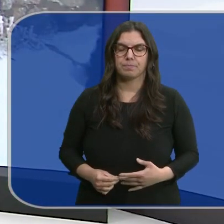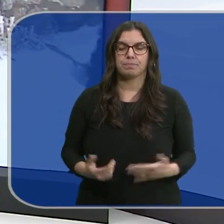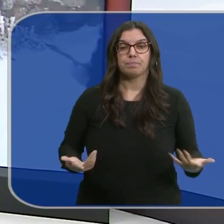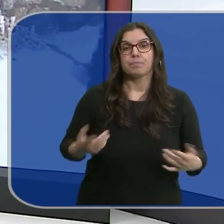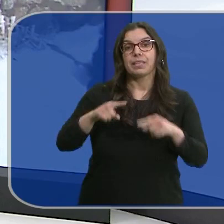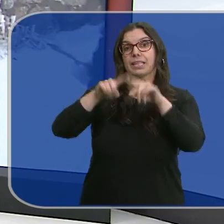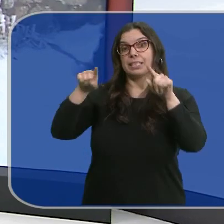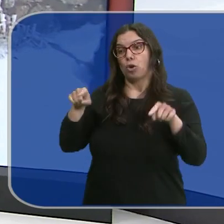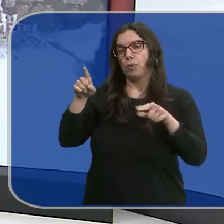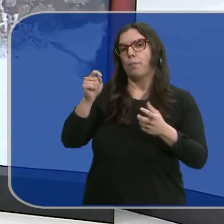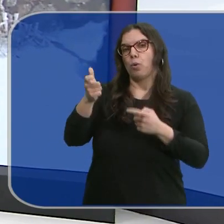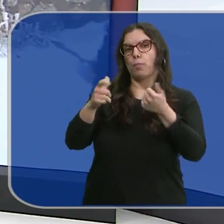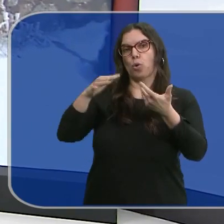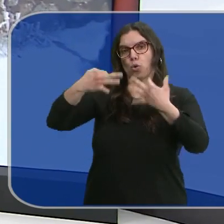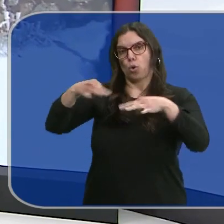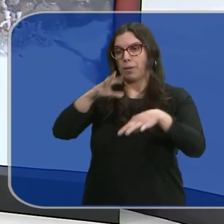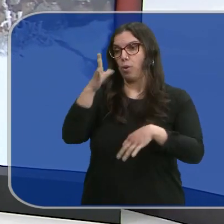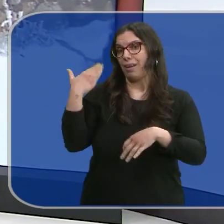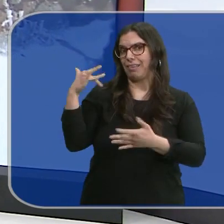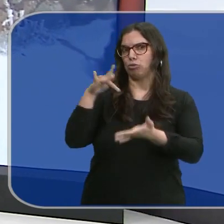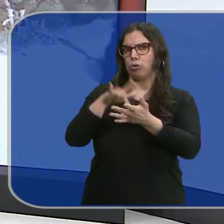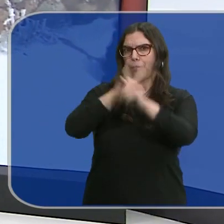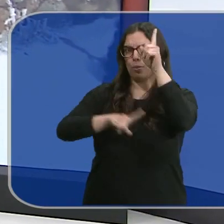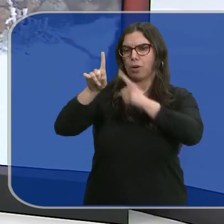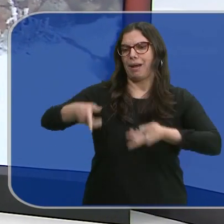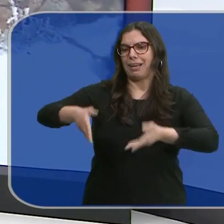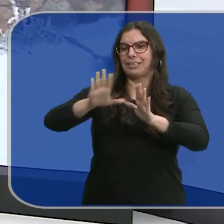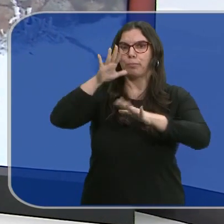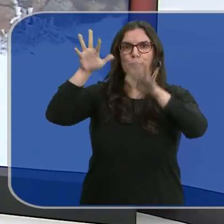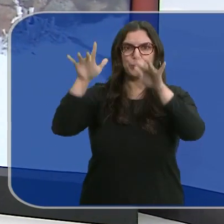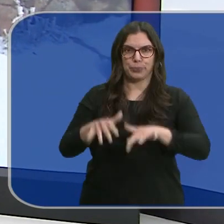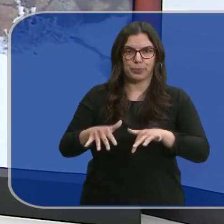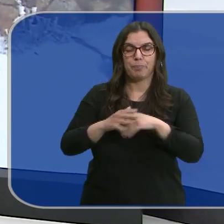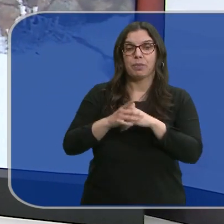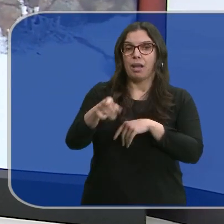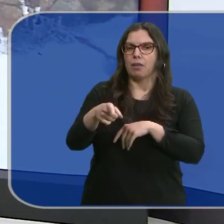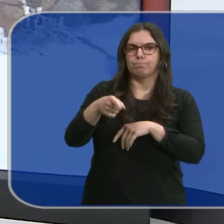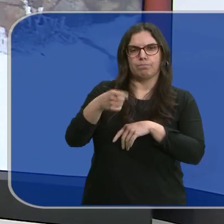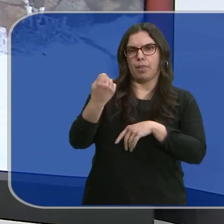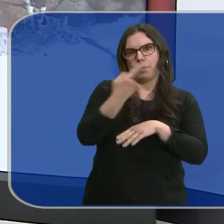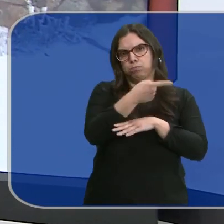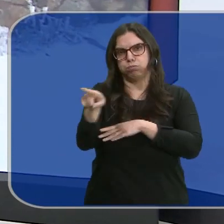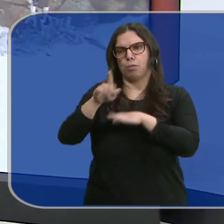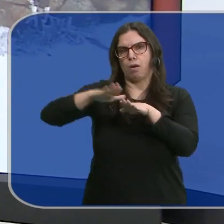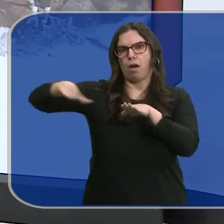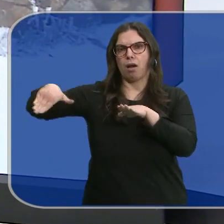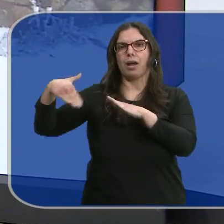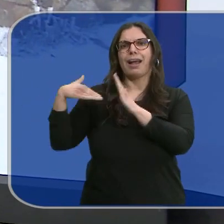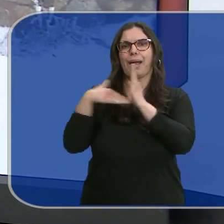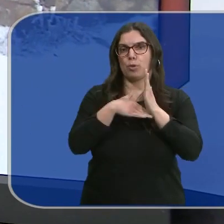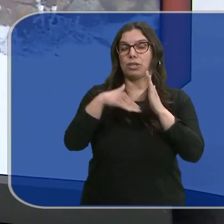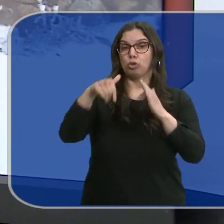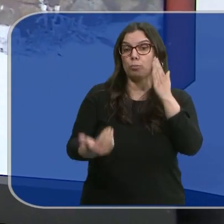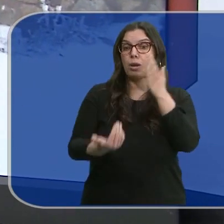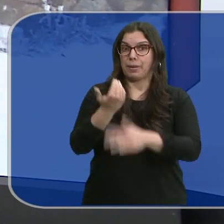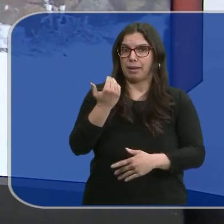Mientras Segovia recupera la normalidad después de los problemas de ayer en las carreteras por culpa de la nieve, fue necesario embolsar camiones y esta mañana en algunos